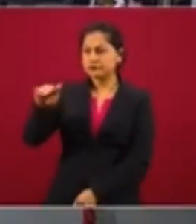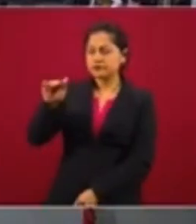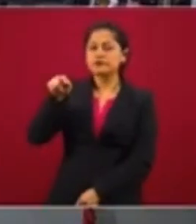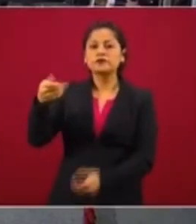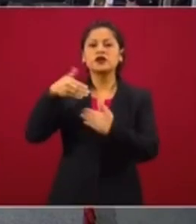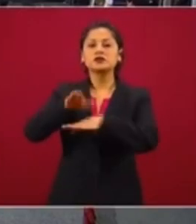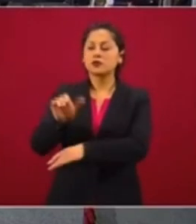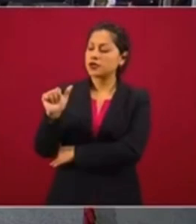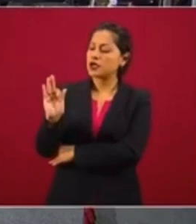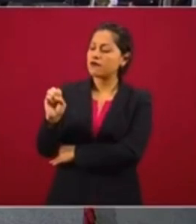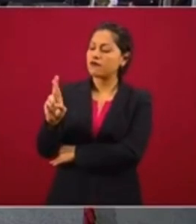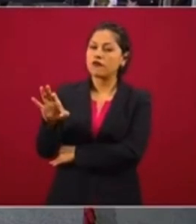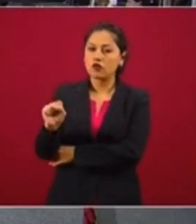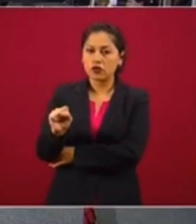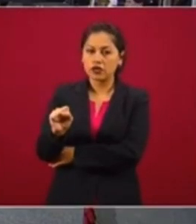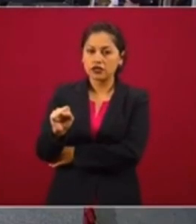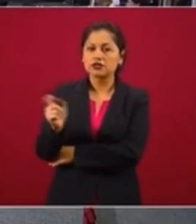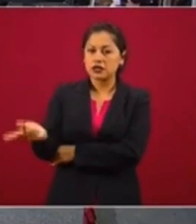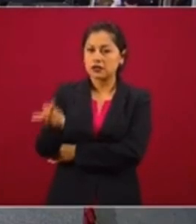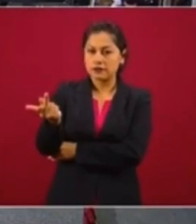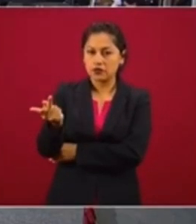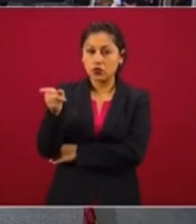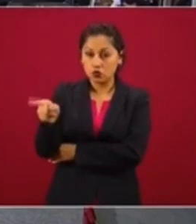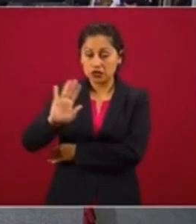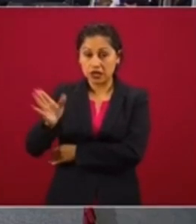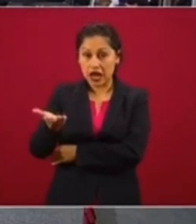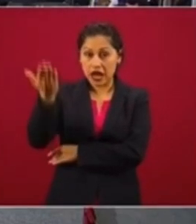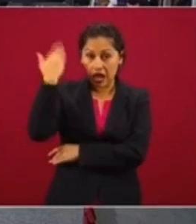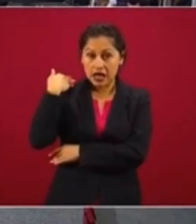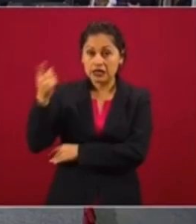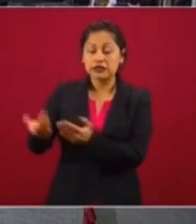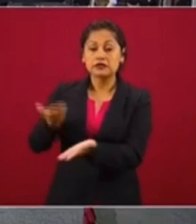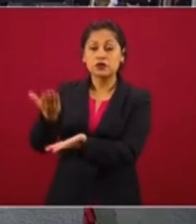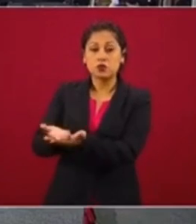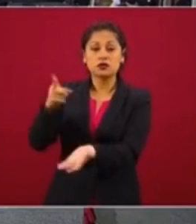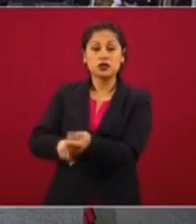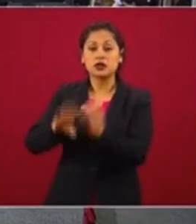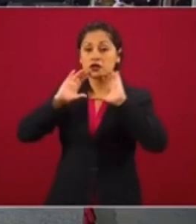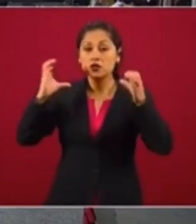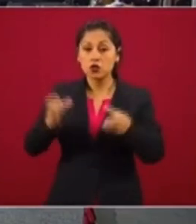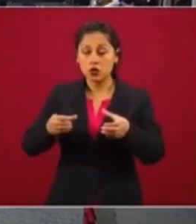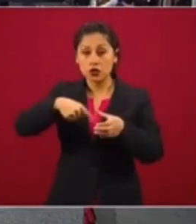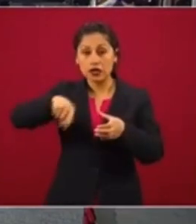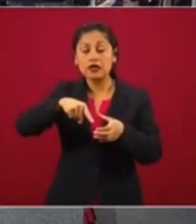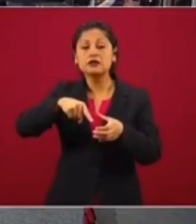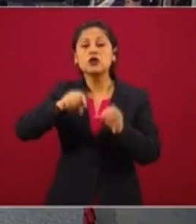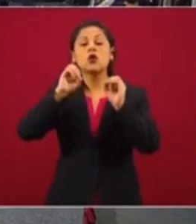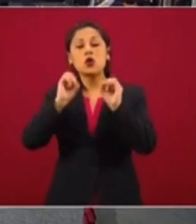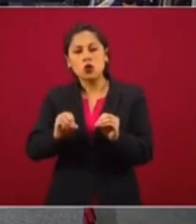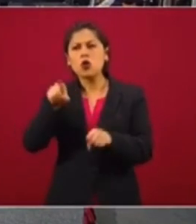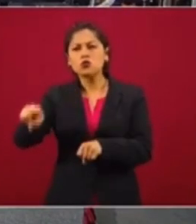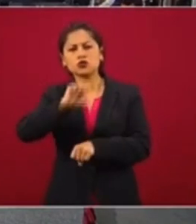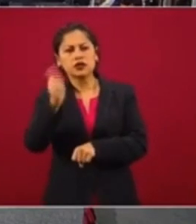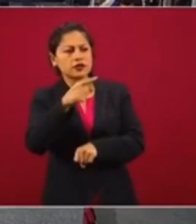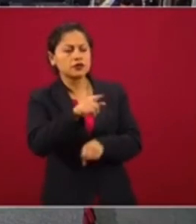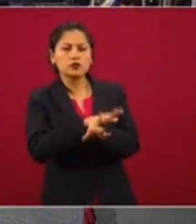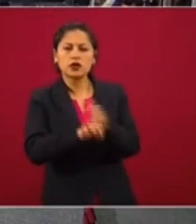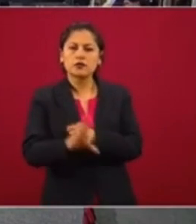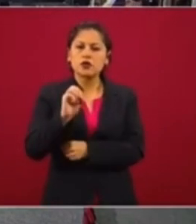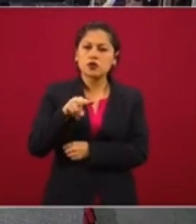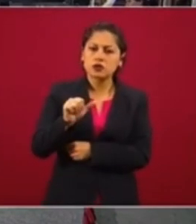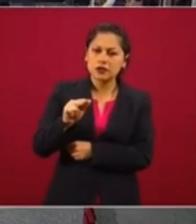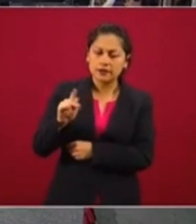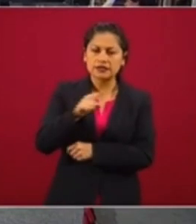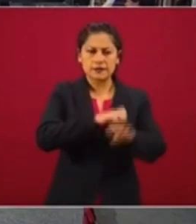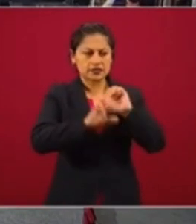Las Afores, ¿se basará en las propuestas que ya fueron registradas ante el Congreso o tomará en cuenta observaciones de organismos empresariales como el Consejo Coordinador Empresarial? Hay